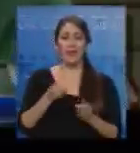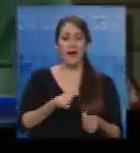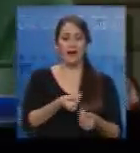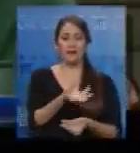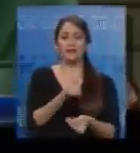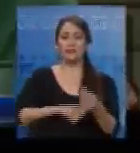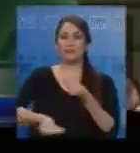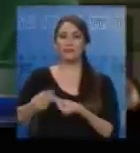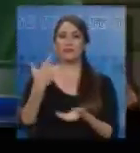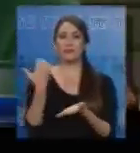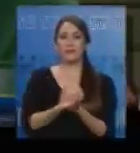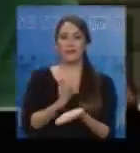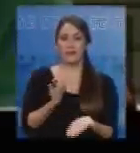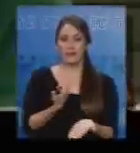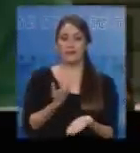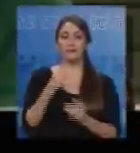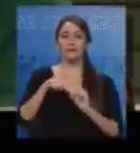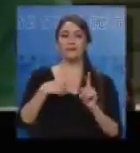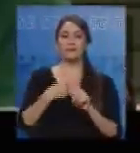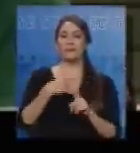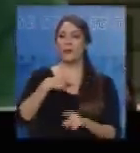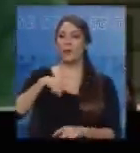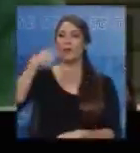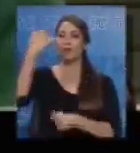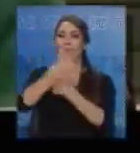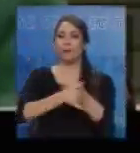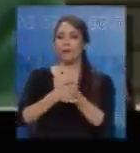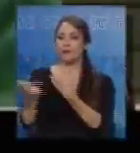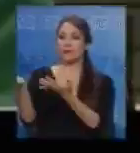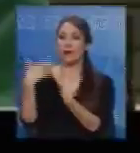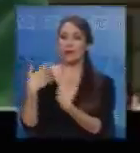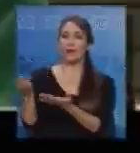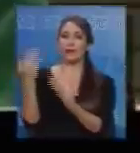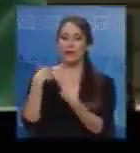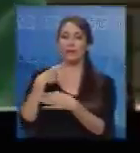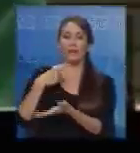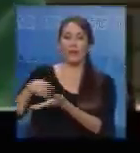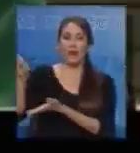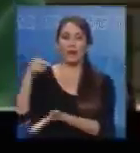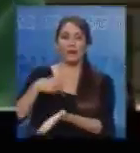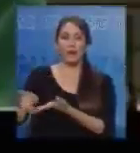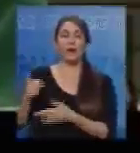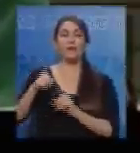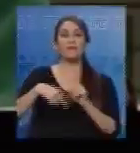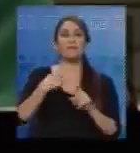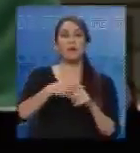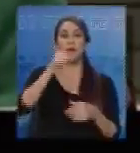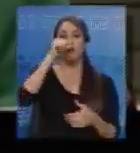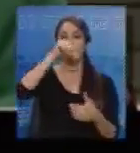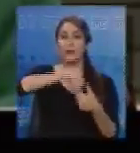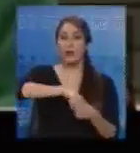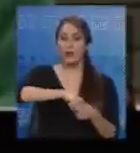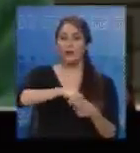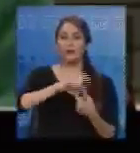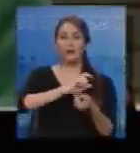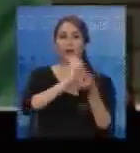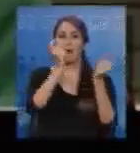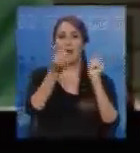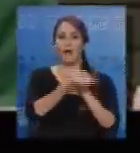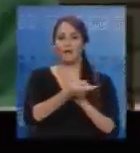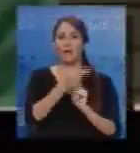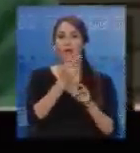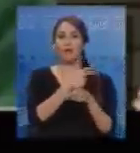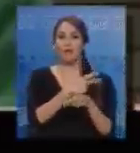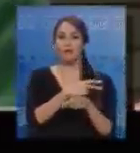a sustituir importaciones muy importantes de derivados del petróleo y va a transformar la